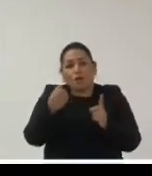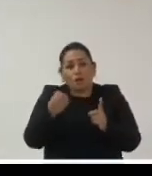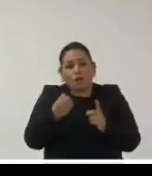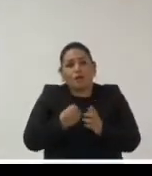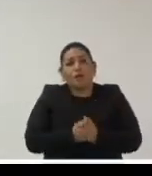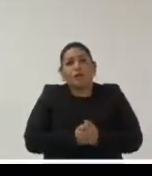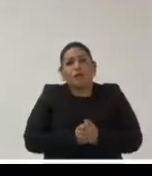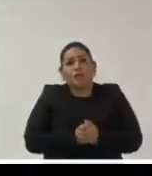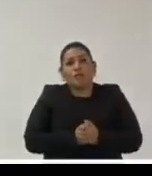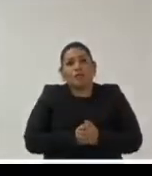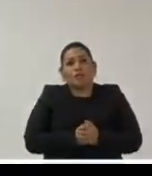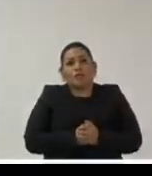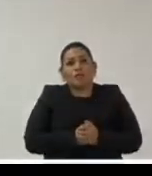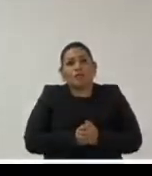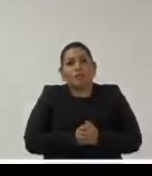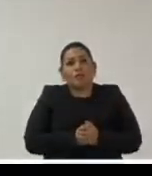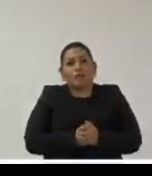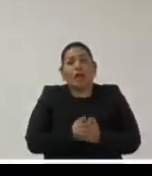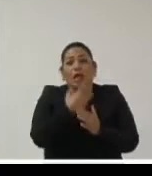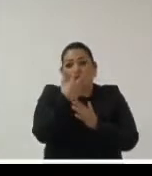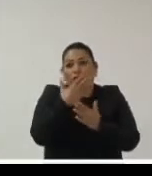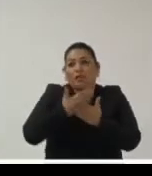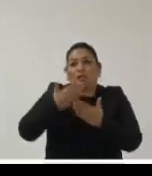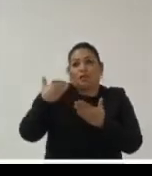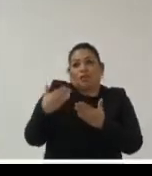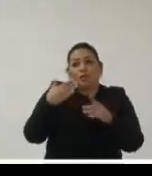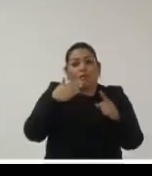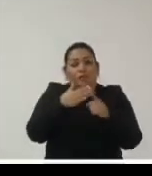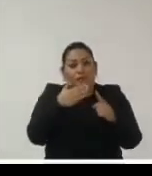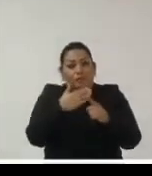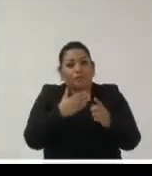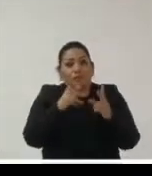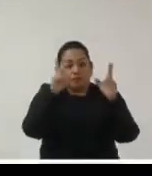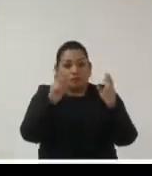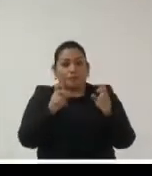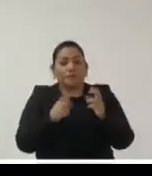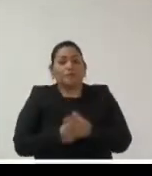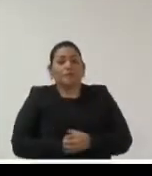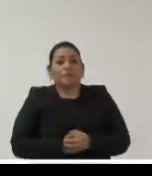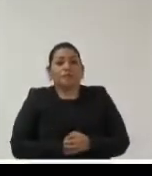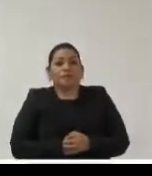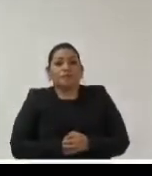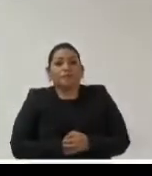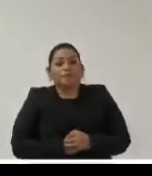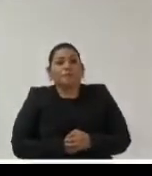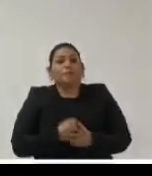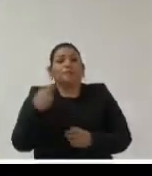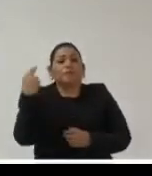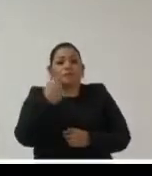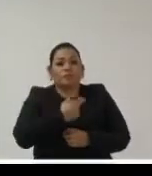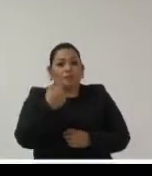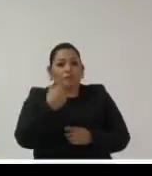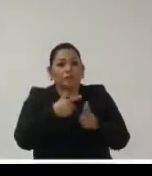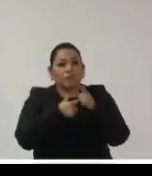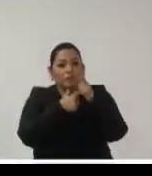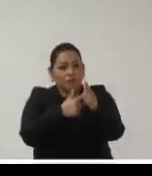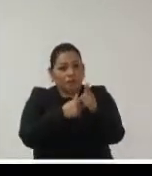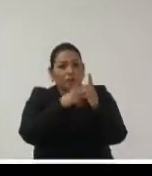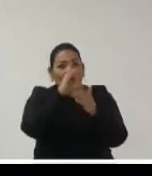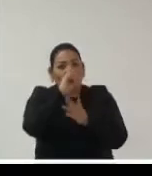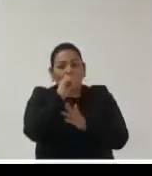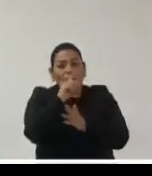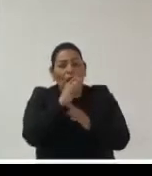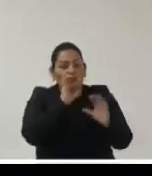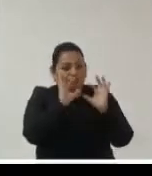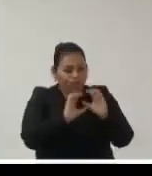en esto también quiero referirme a nuestros tres conferencistas anteriores evidentemente es necesario que los datos comiencen a